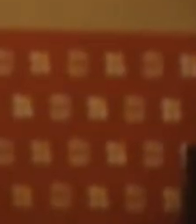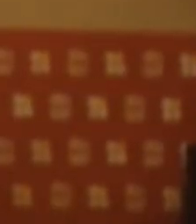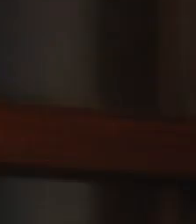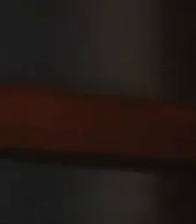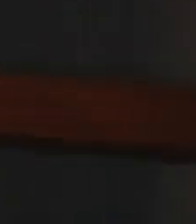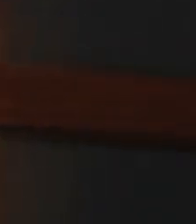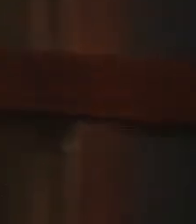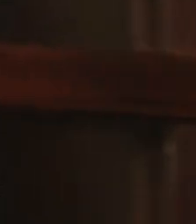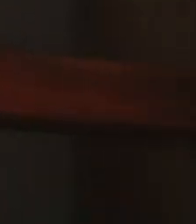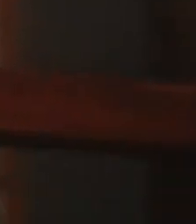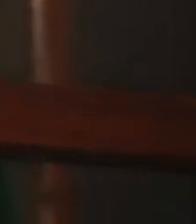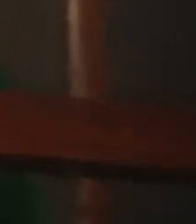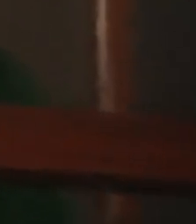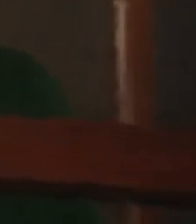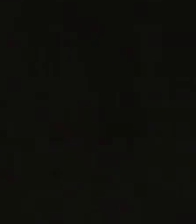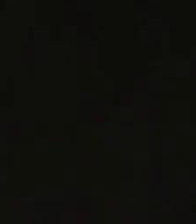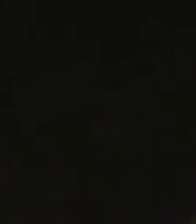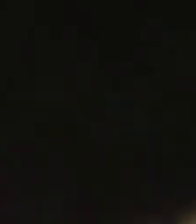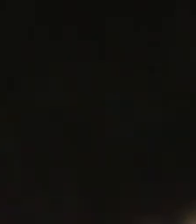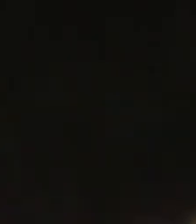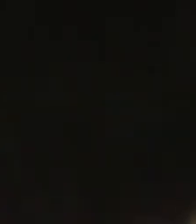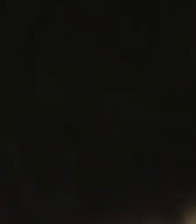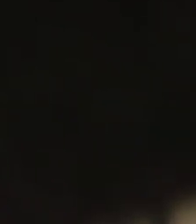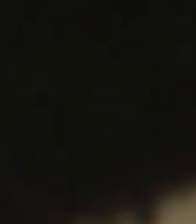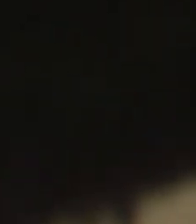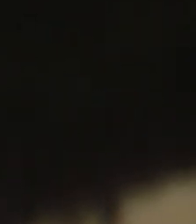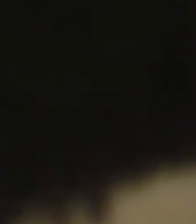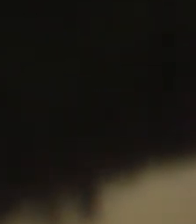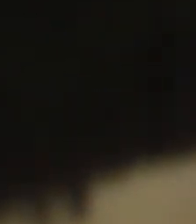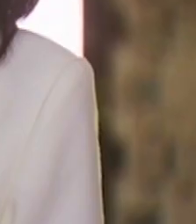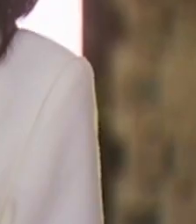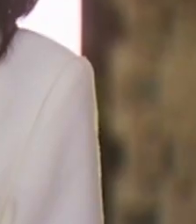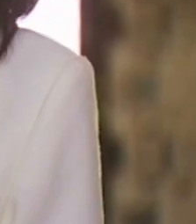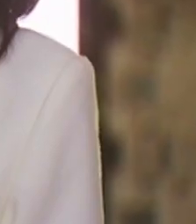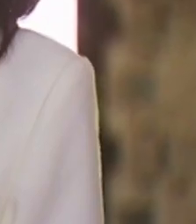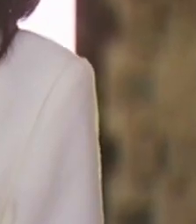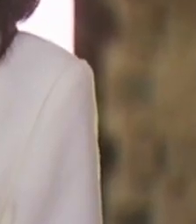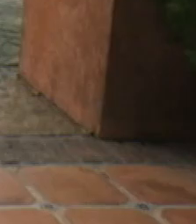estaba bien de salud. ¿Qué? ¿Le gustaría ser mi novia?